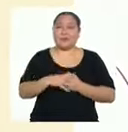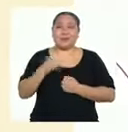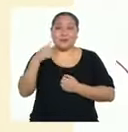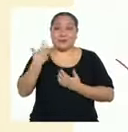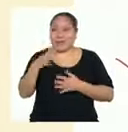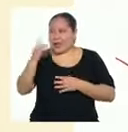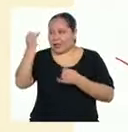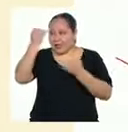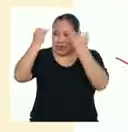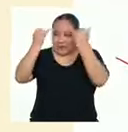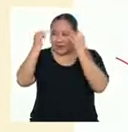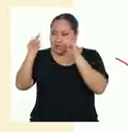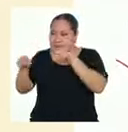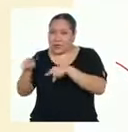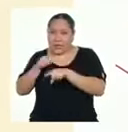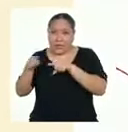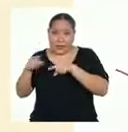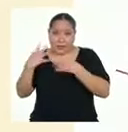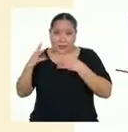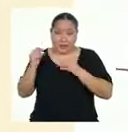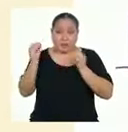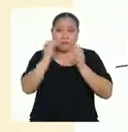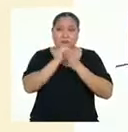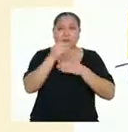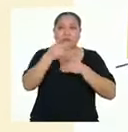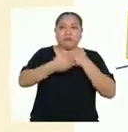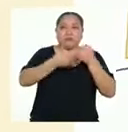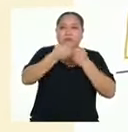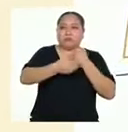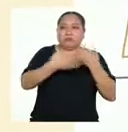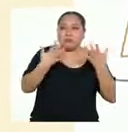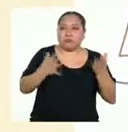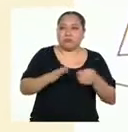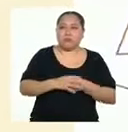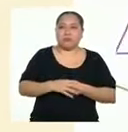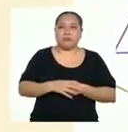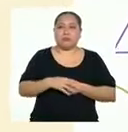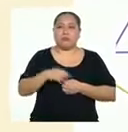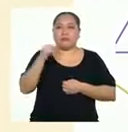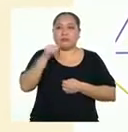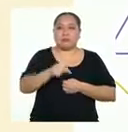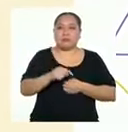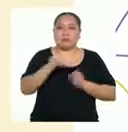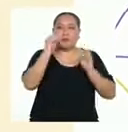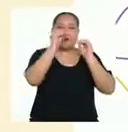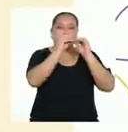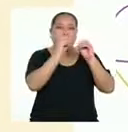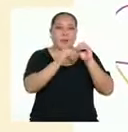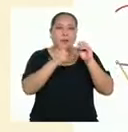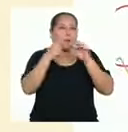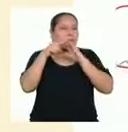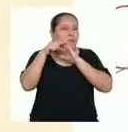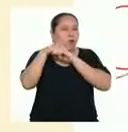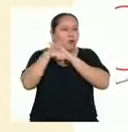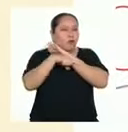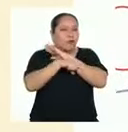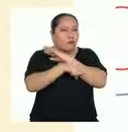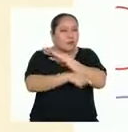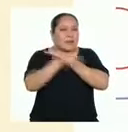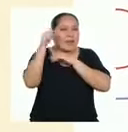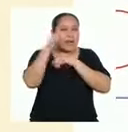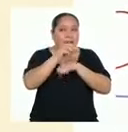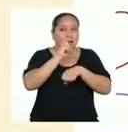las ideas que iba a plantear en mis recomendaciones y la secuencia que tendría. Consistió en plantear un poco más general las